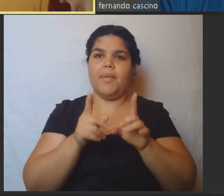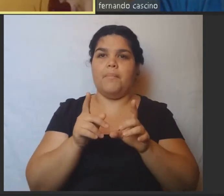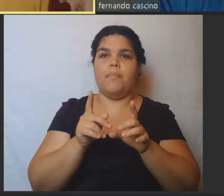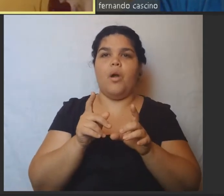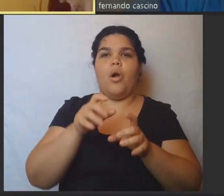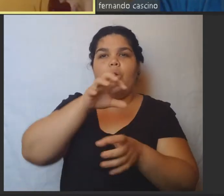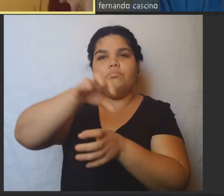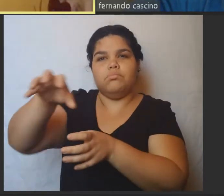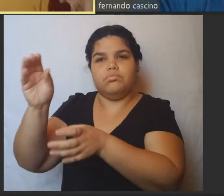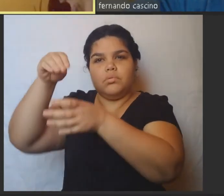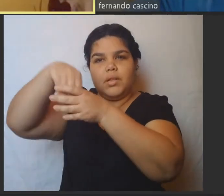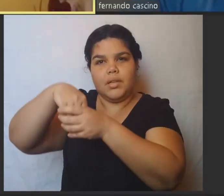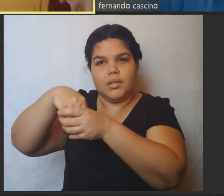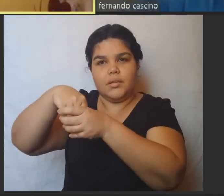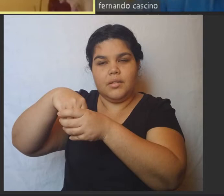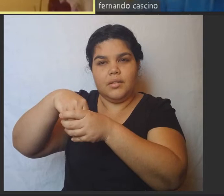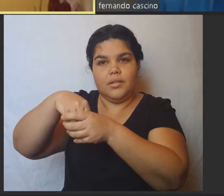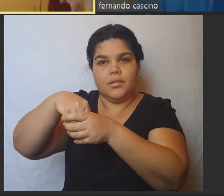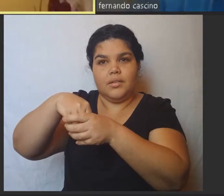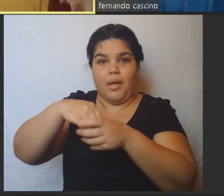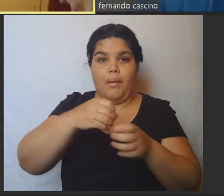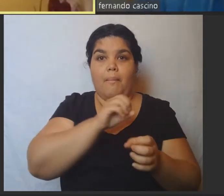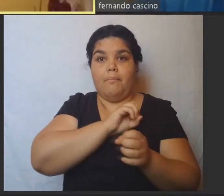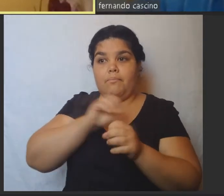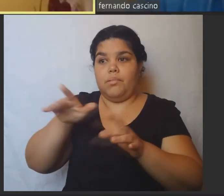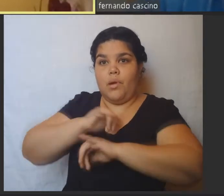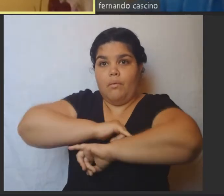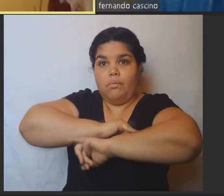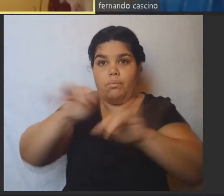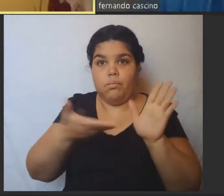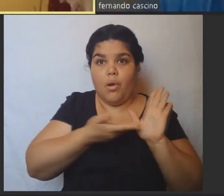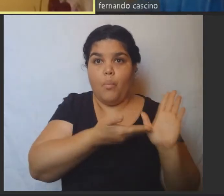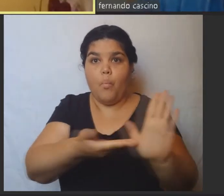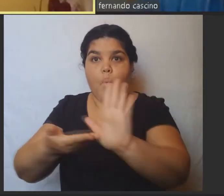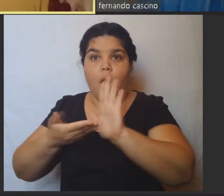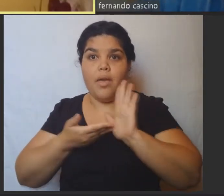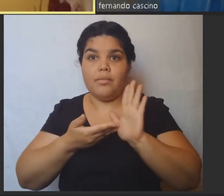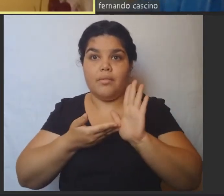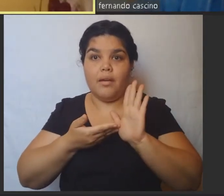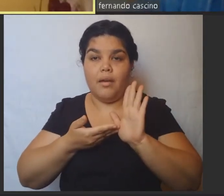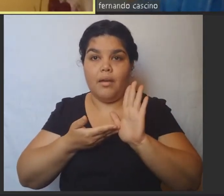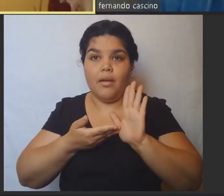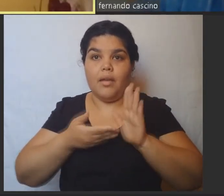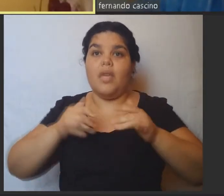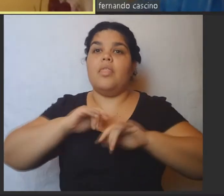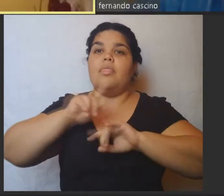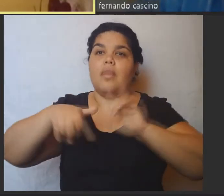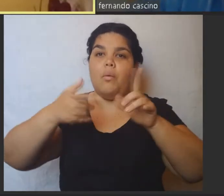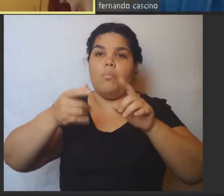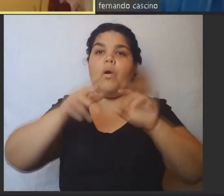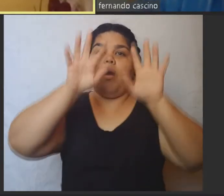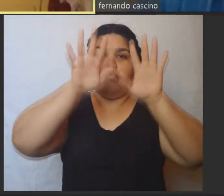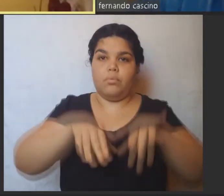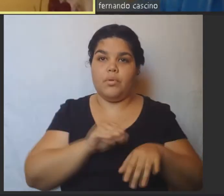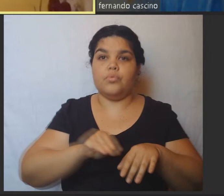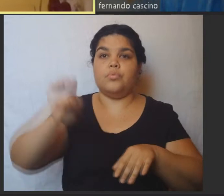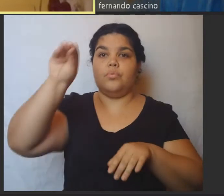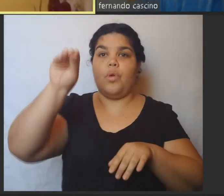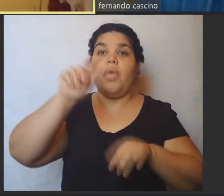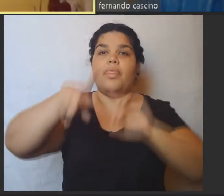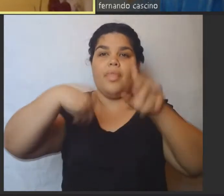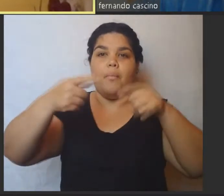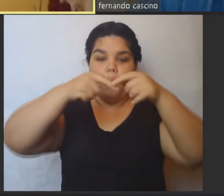colectivo y también vamos a subirlos a portada.com.com van a ver abajo las direcciones